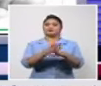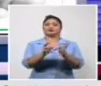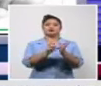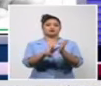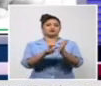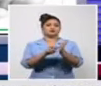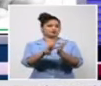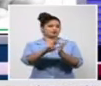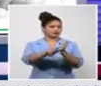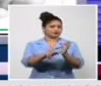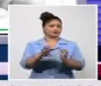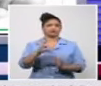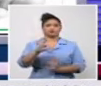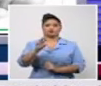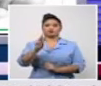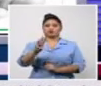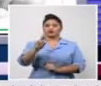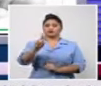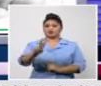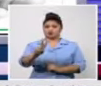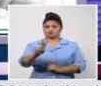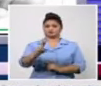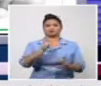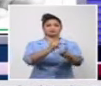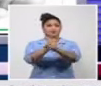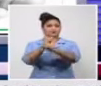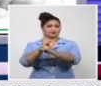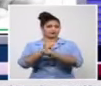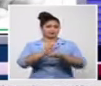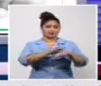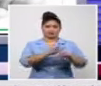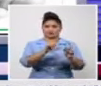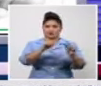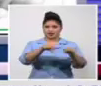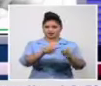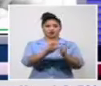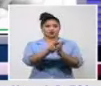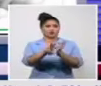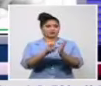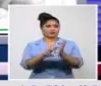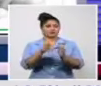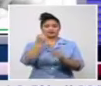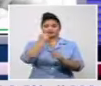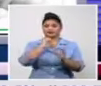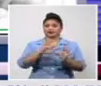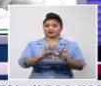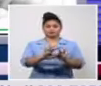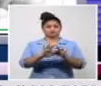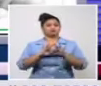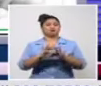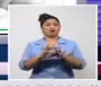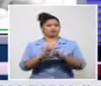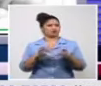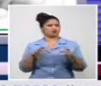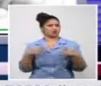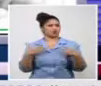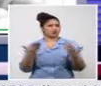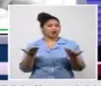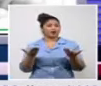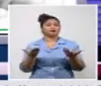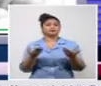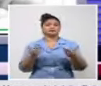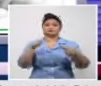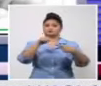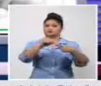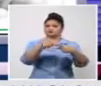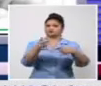contactos de casos confirmados las provincias con mayores cifras en esta jornada con nuevos contagios la habana casi